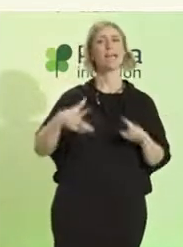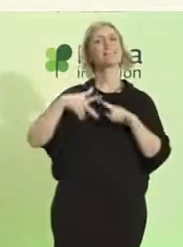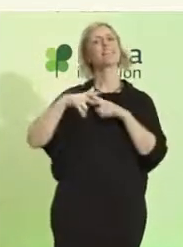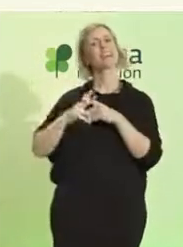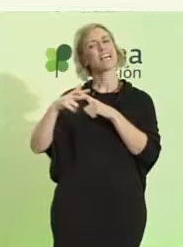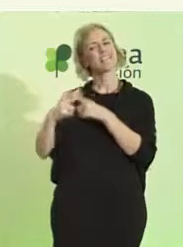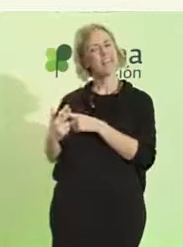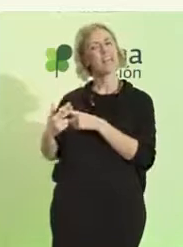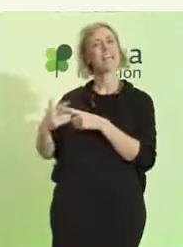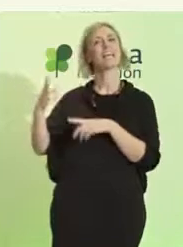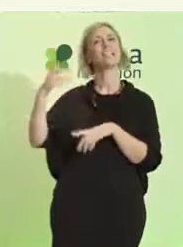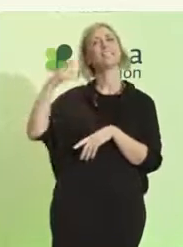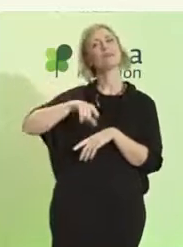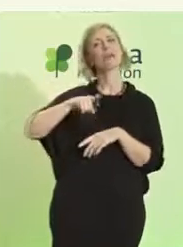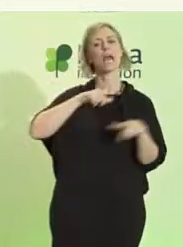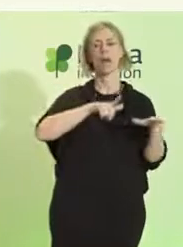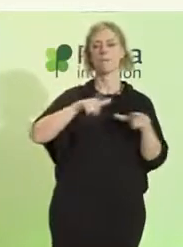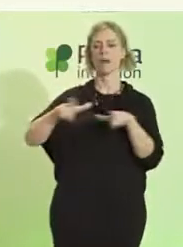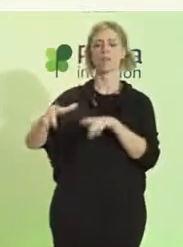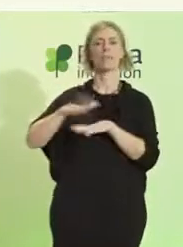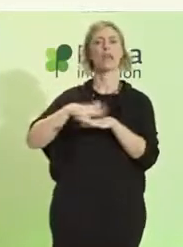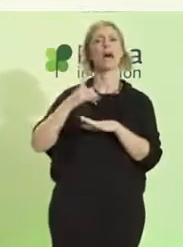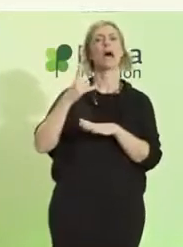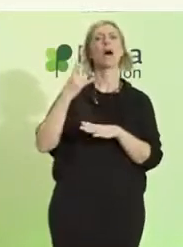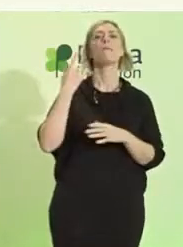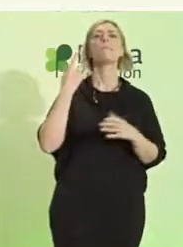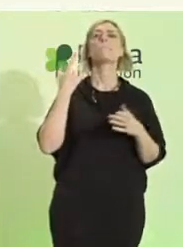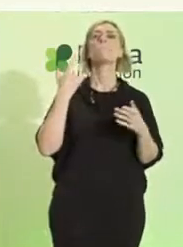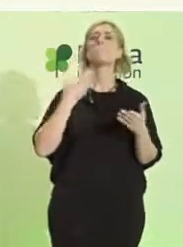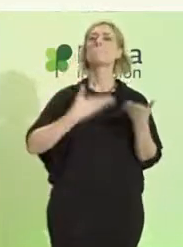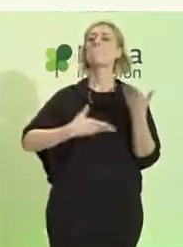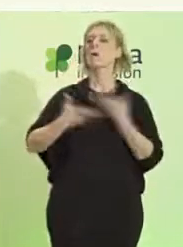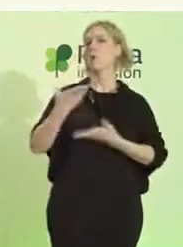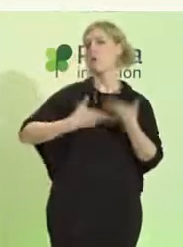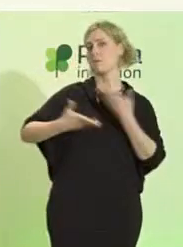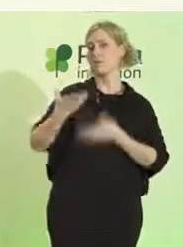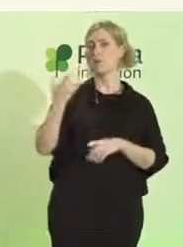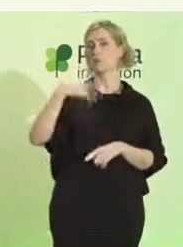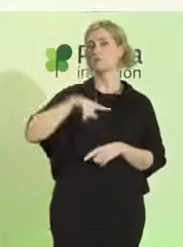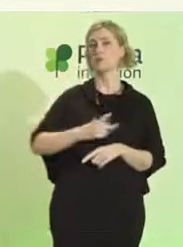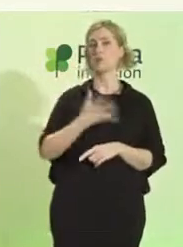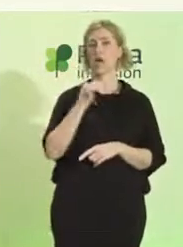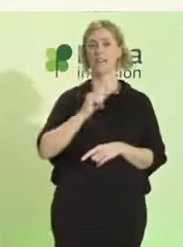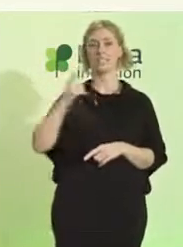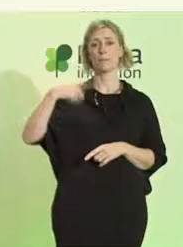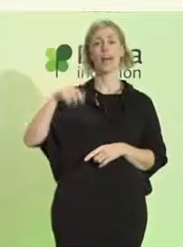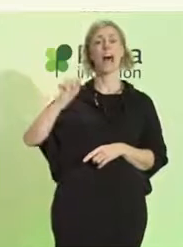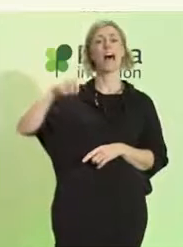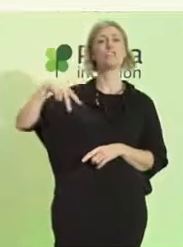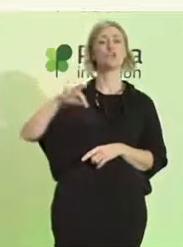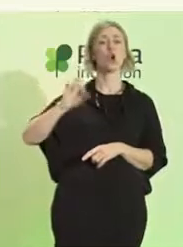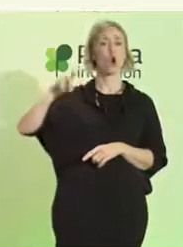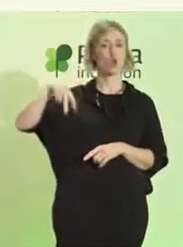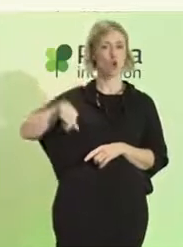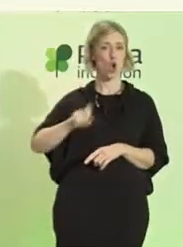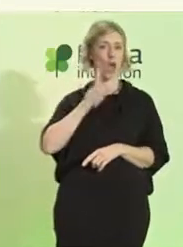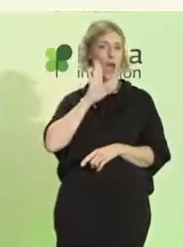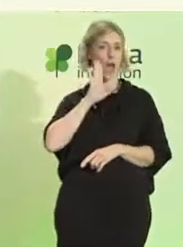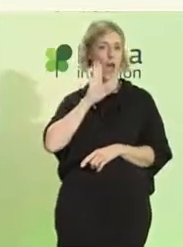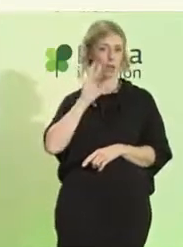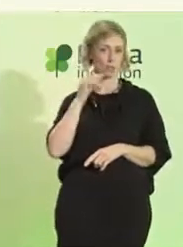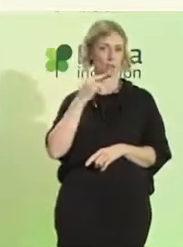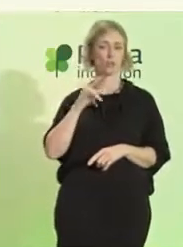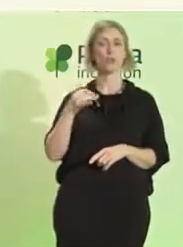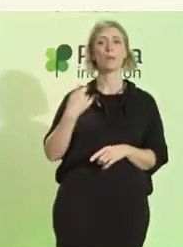de participación que tendremos y que ha mencionado antes mi compañero Antonio Fernández, contaremos con la ponencia de cierre